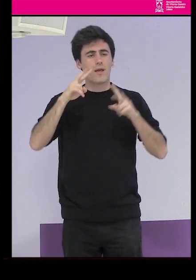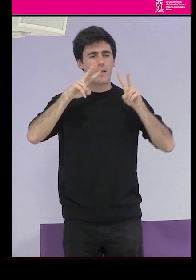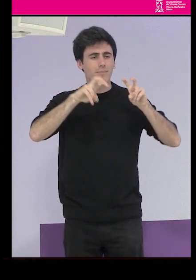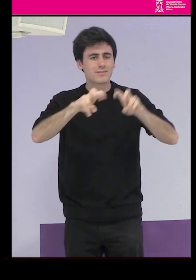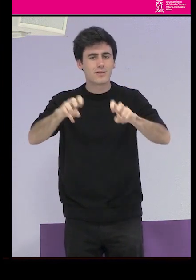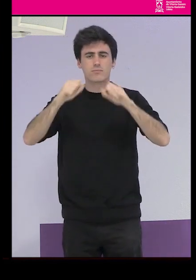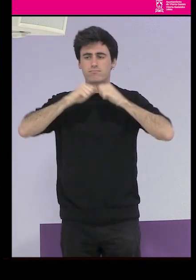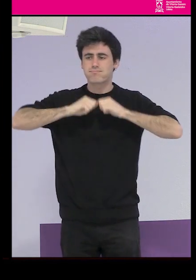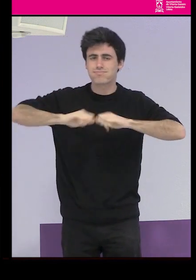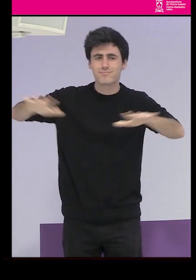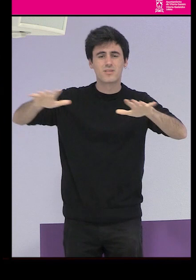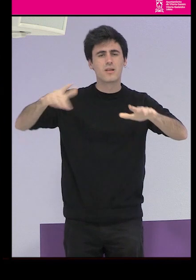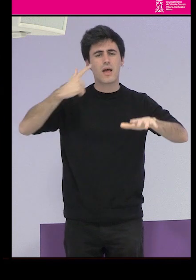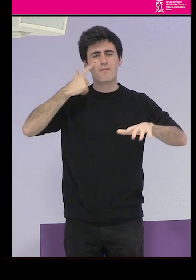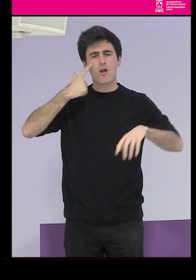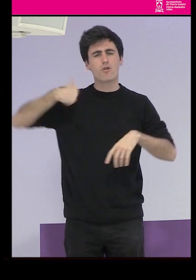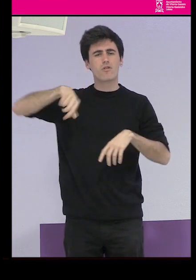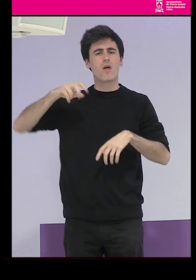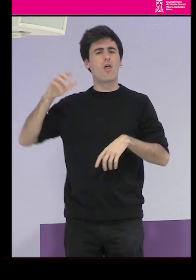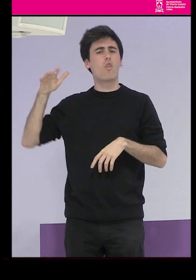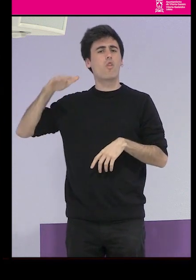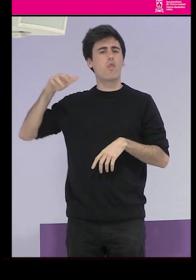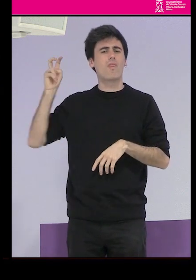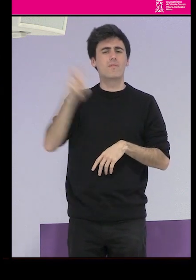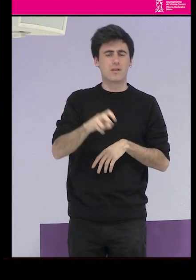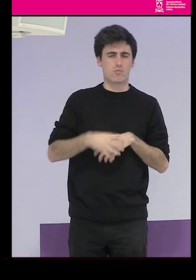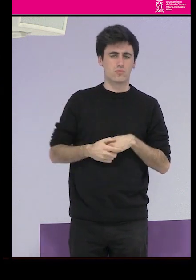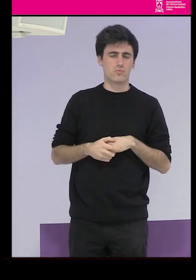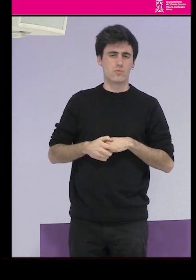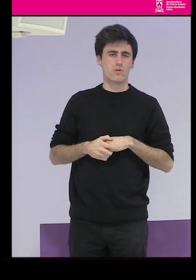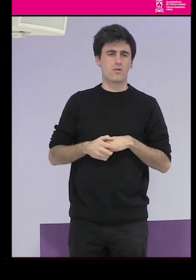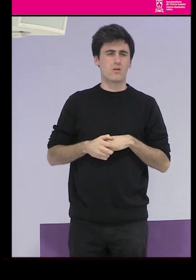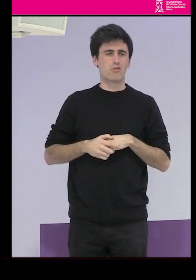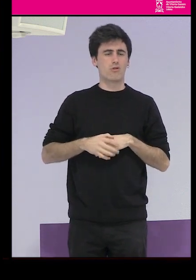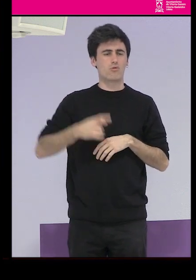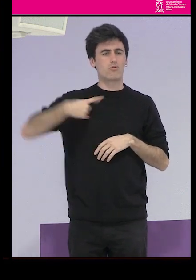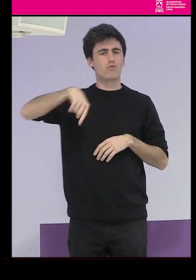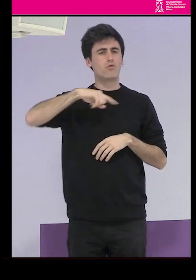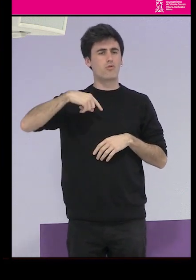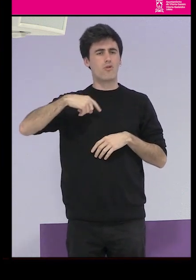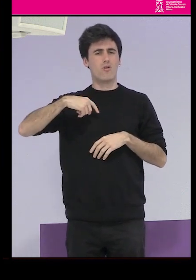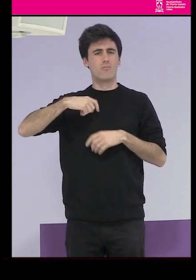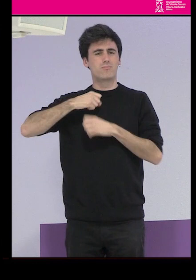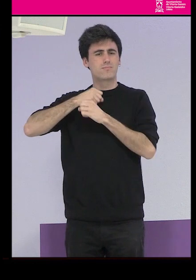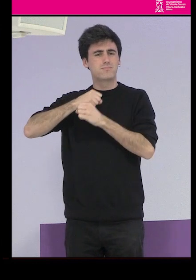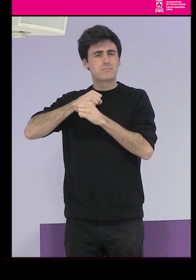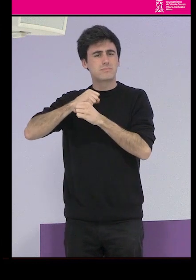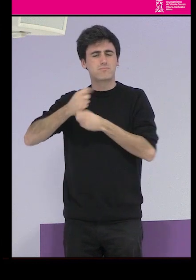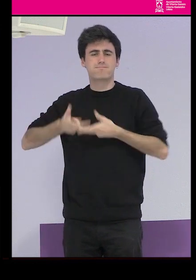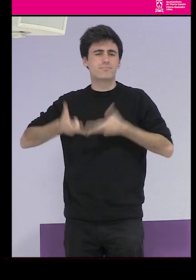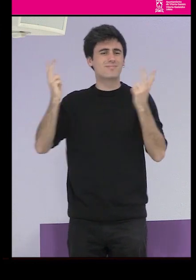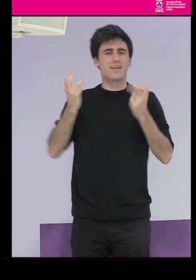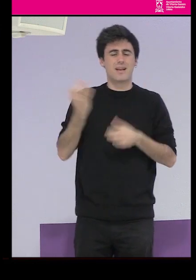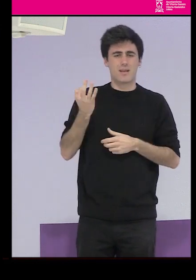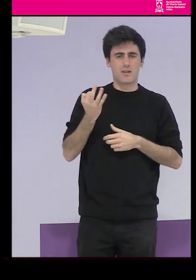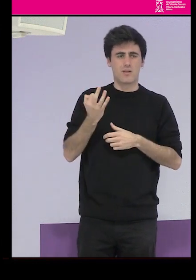comprender de dónde venimos y de qué nos hemos tenido que liberar. Y para